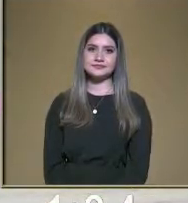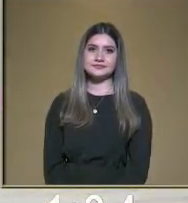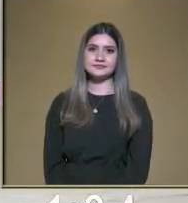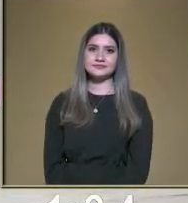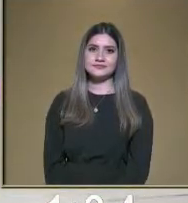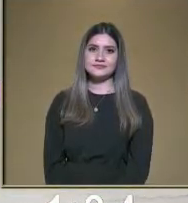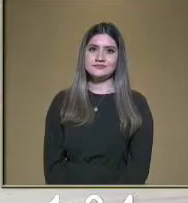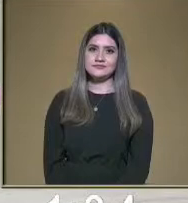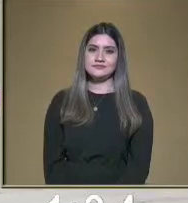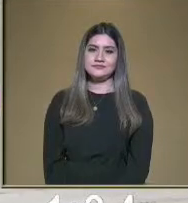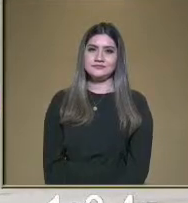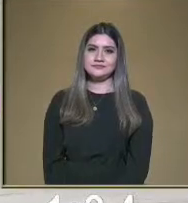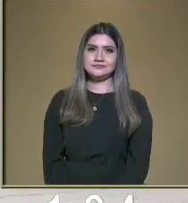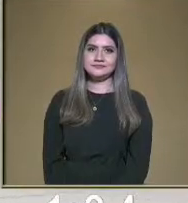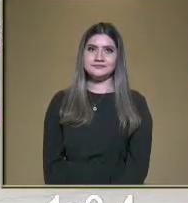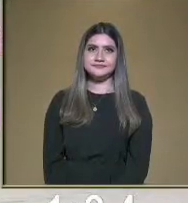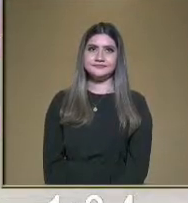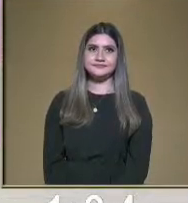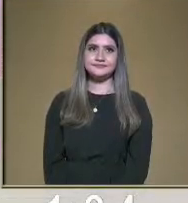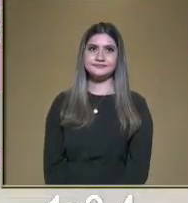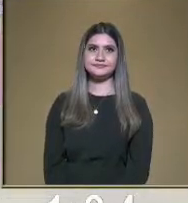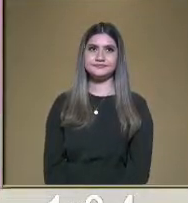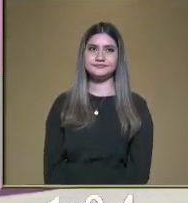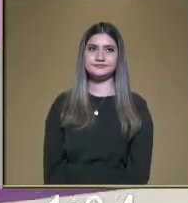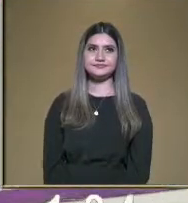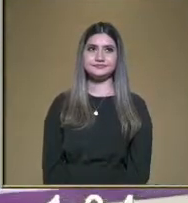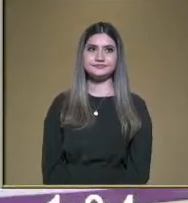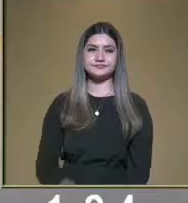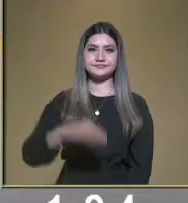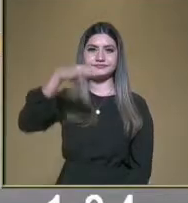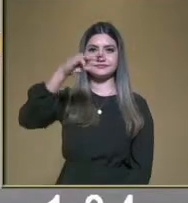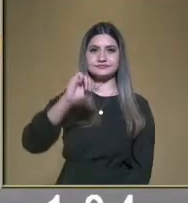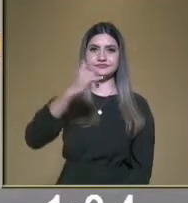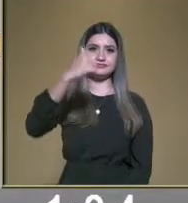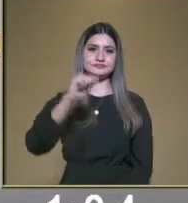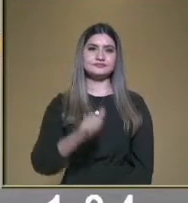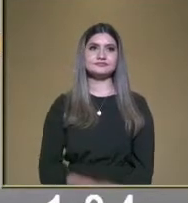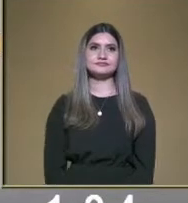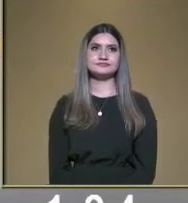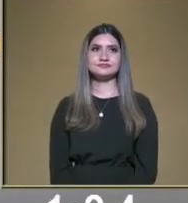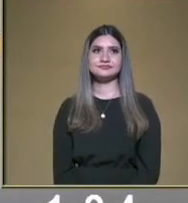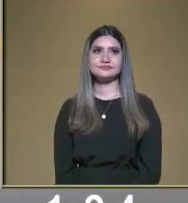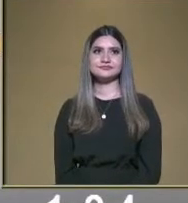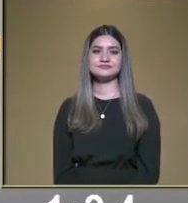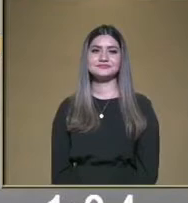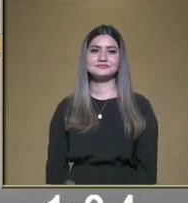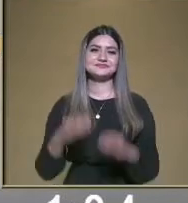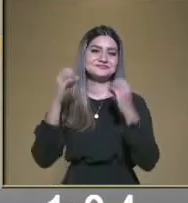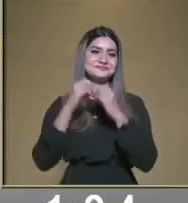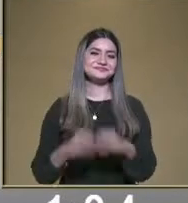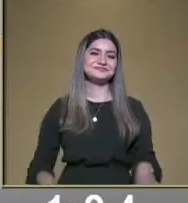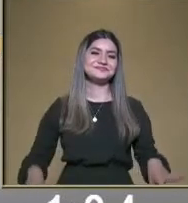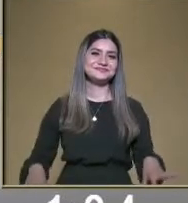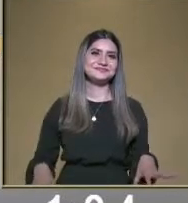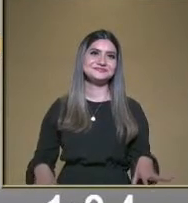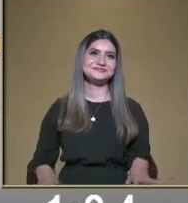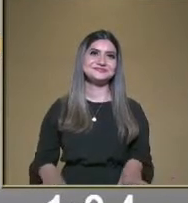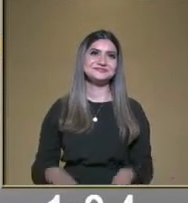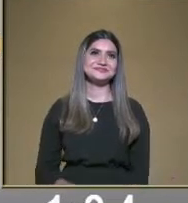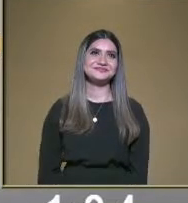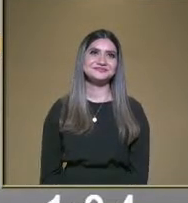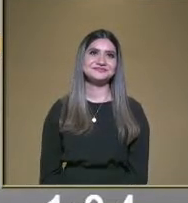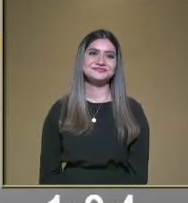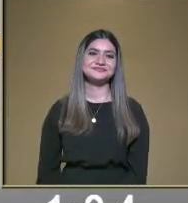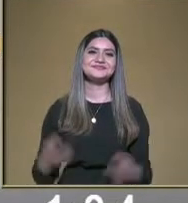Muy bien. Muy bien. Ahora vamos con Maya. Uh. Oh, ya, ya perdió el turno. Sí. Muy bien. Muy bien,